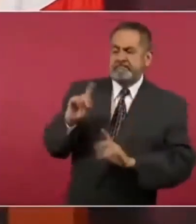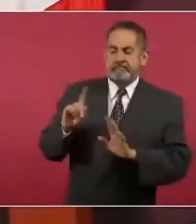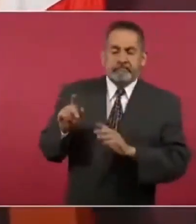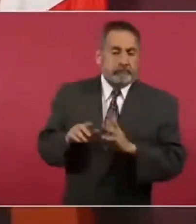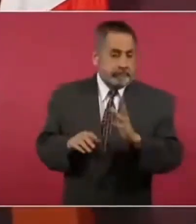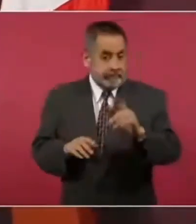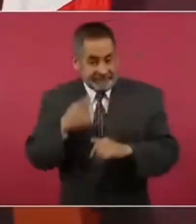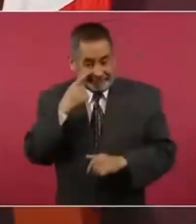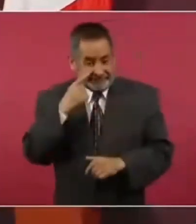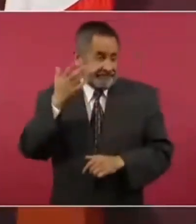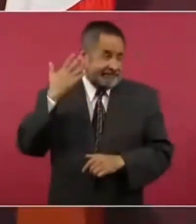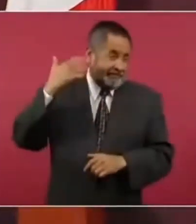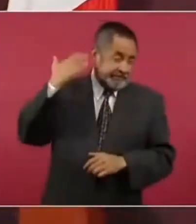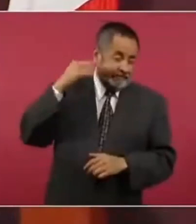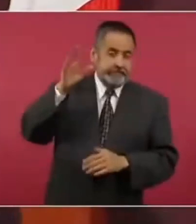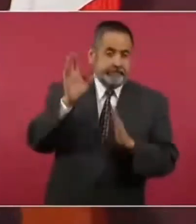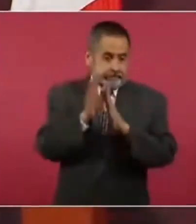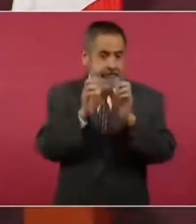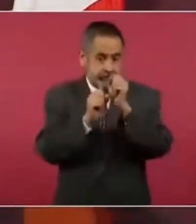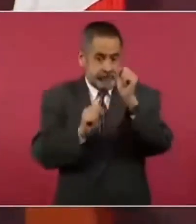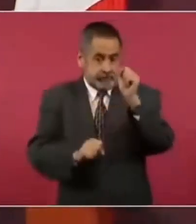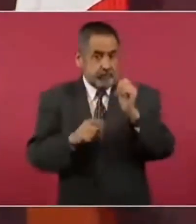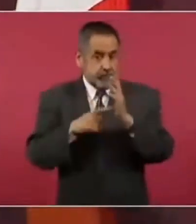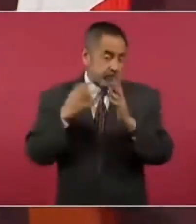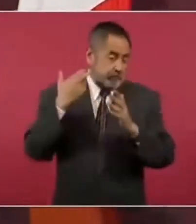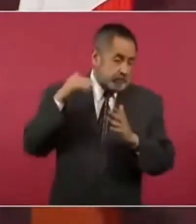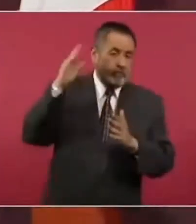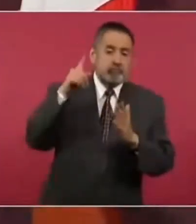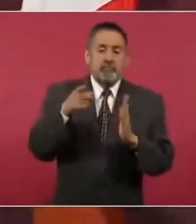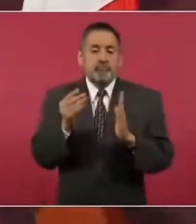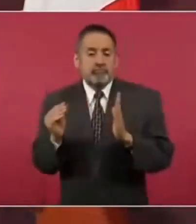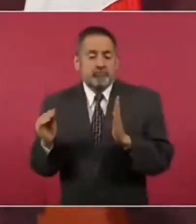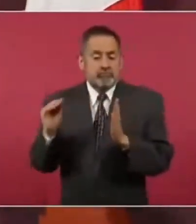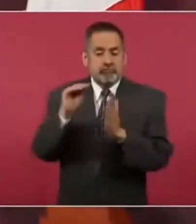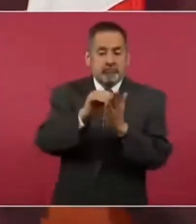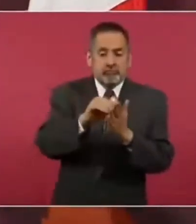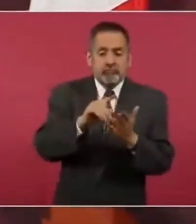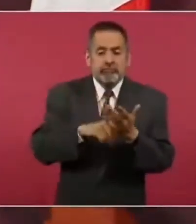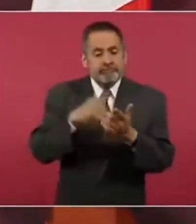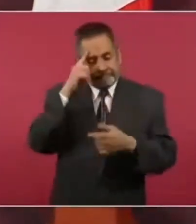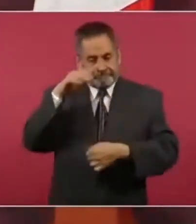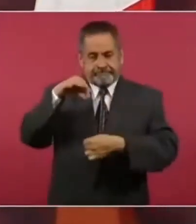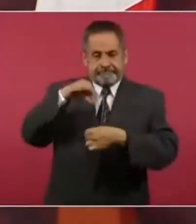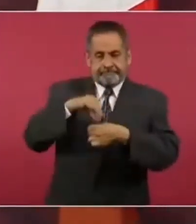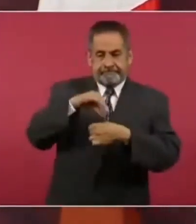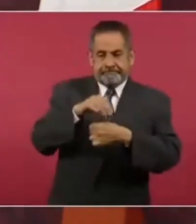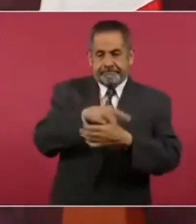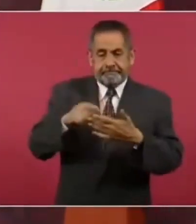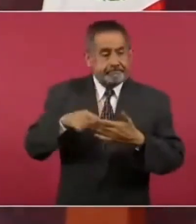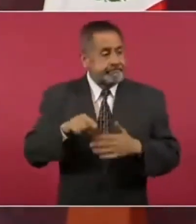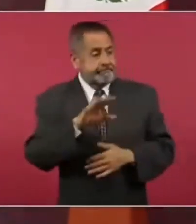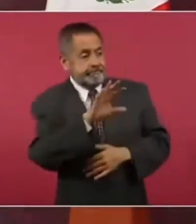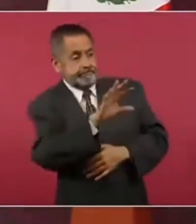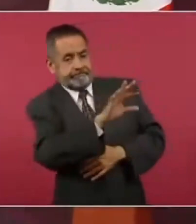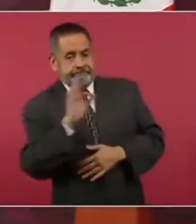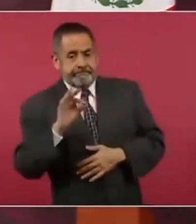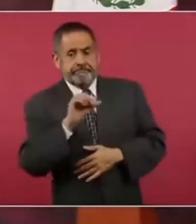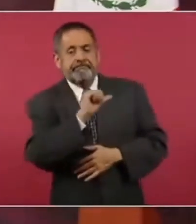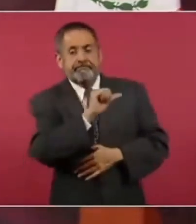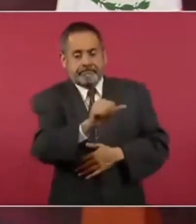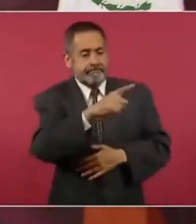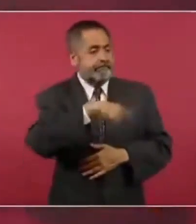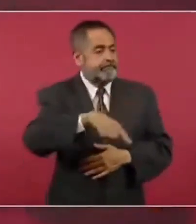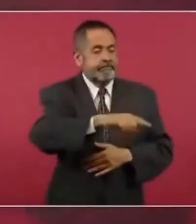Constitución se establecía lo de la elección de los